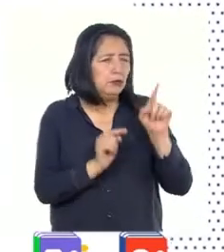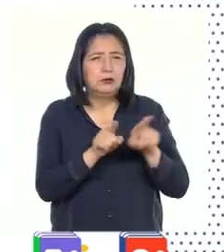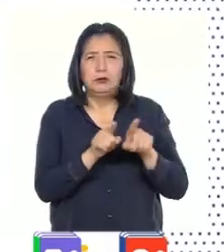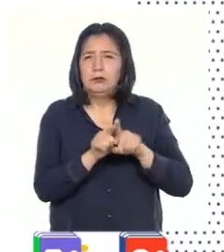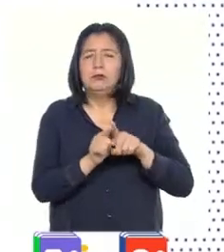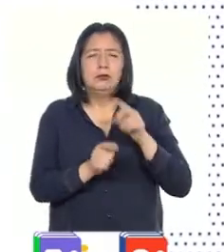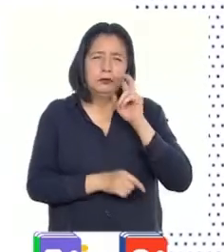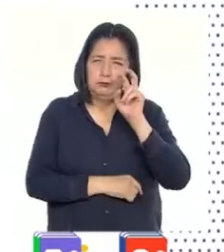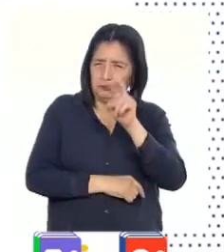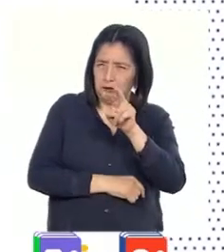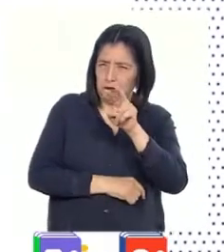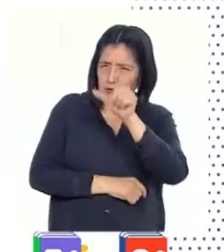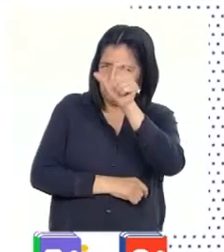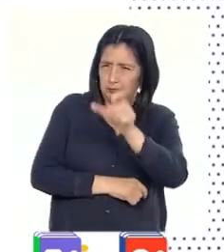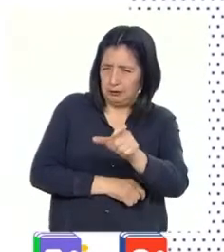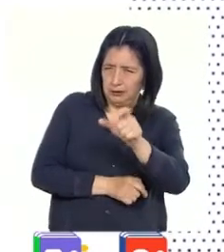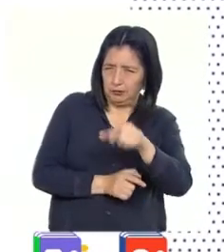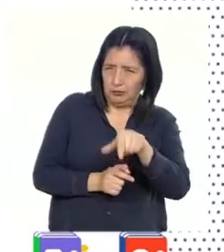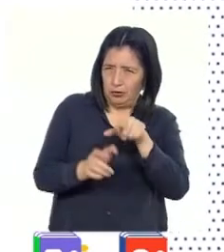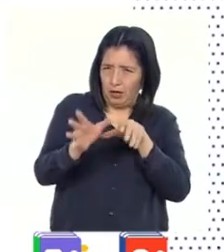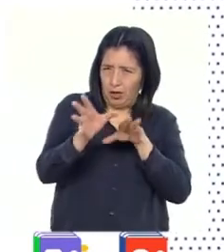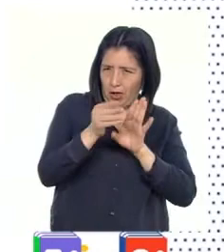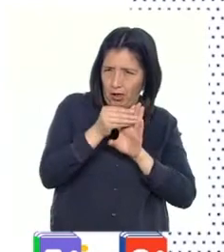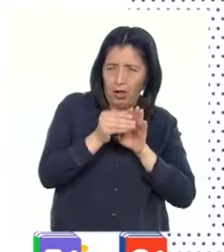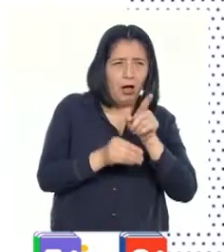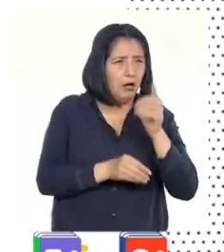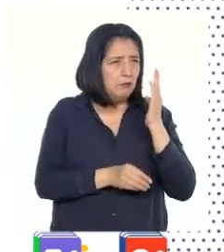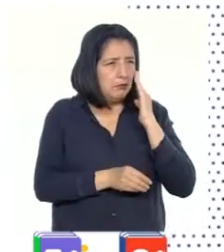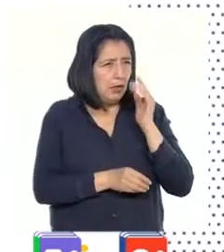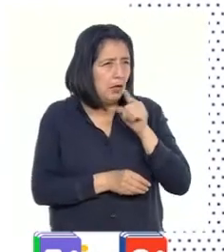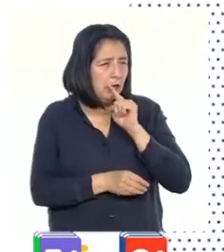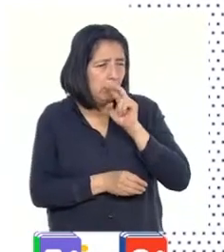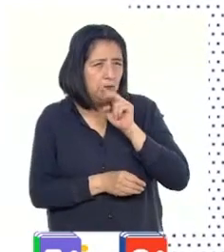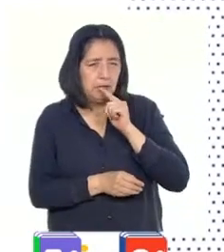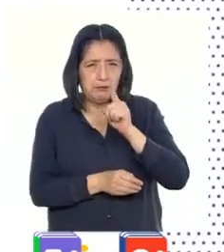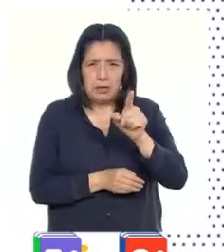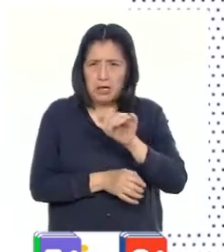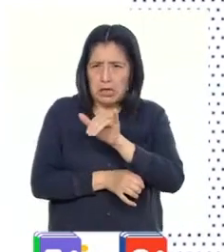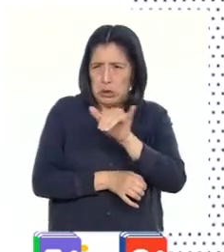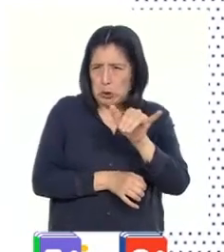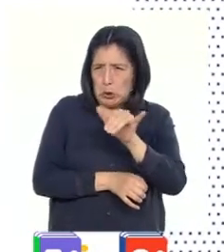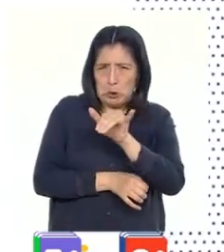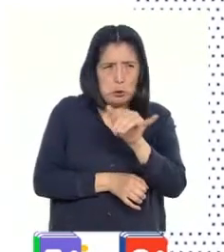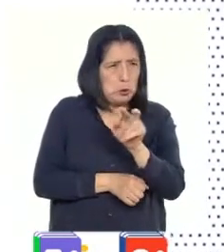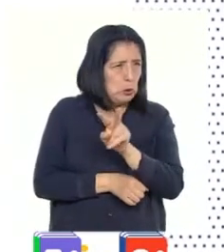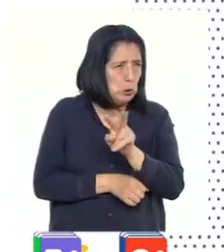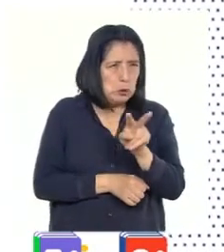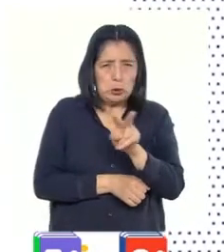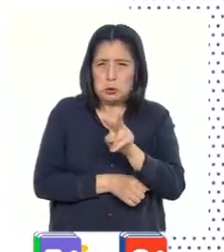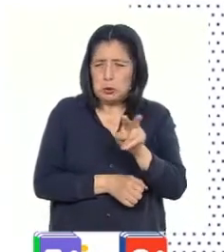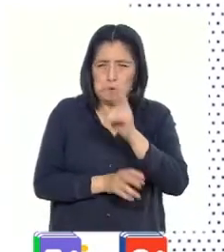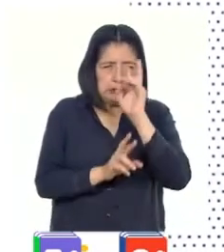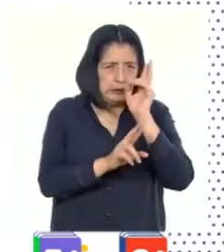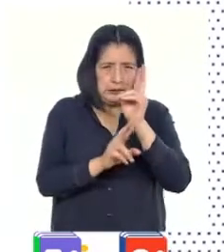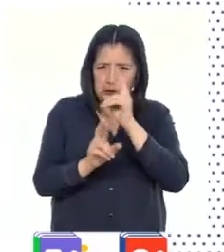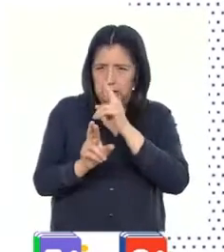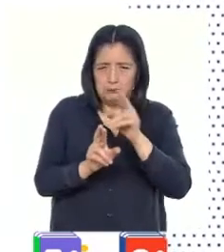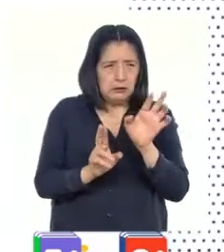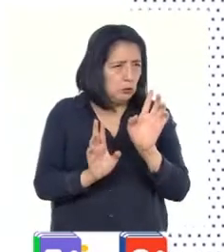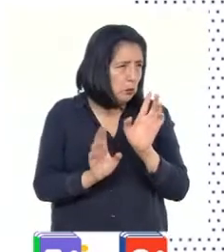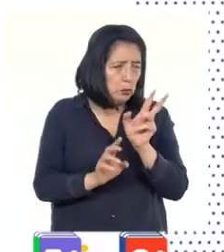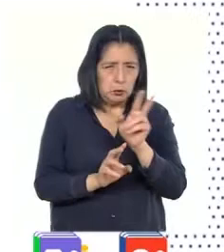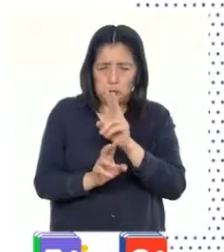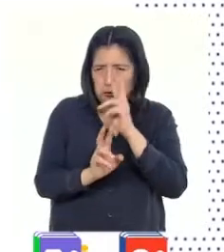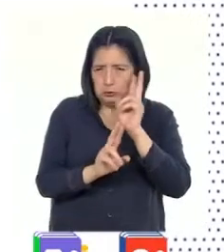Entonces, mientras vean un ejemplo en casa en el que la mamá y el papá son iguales... Y se tratan con respeto. Se tratan con